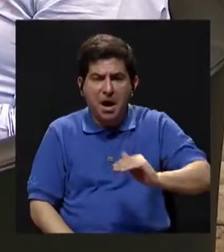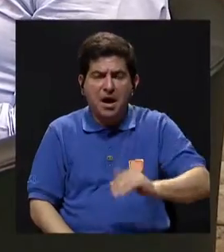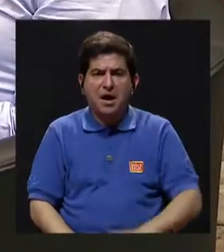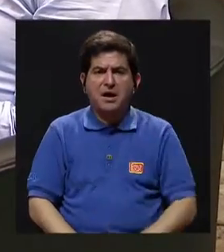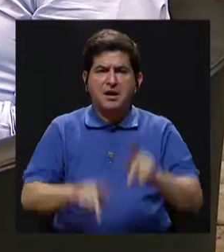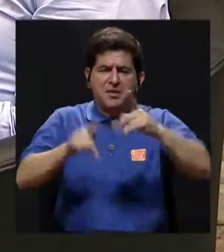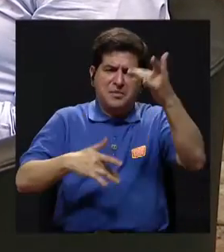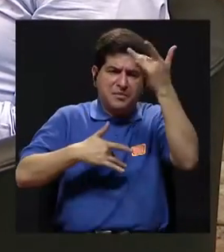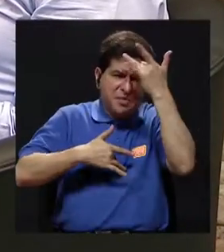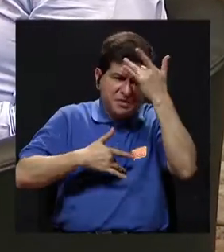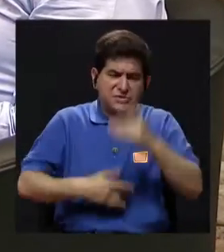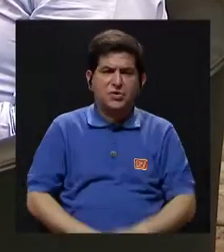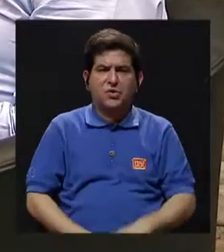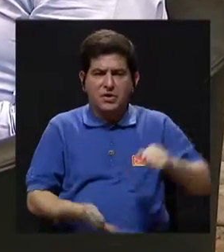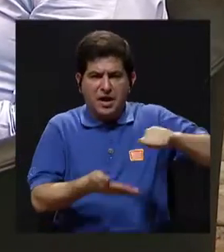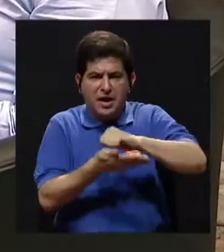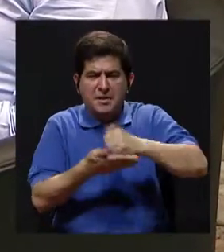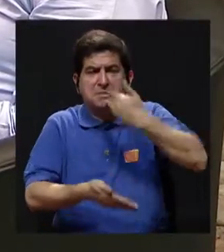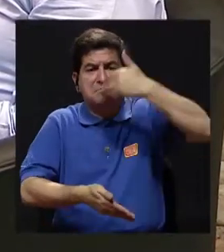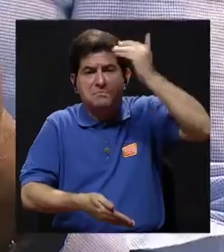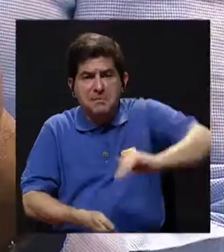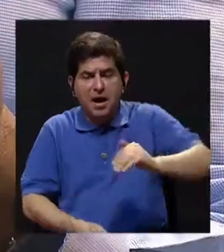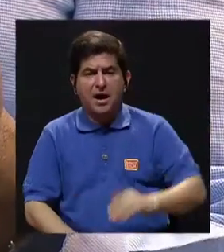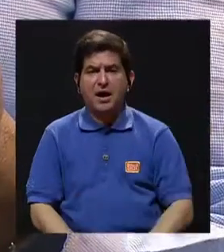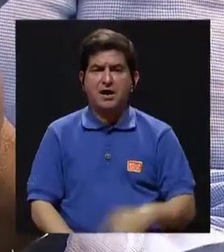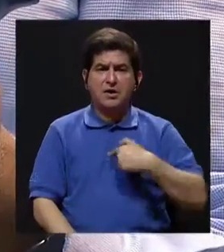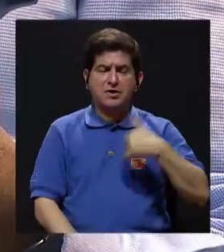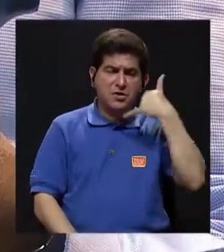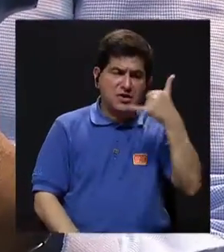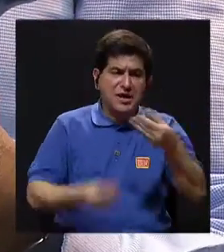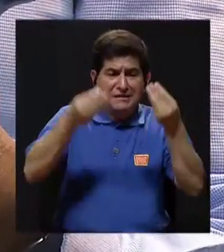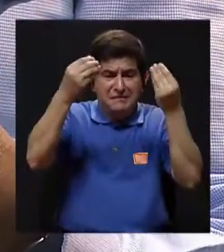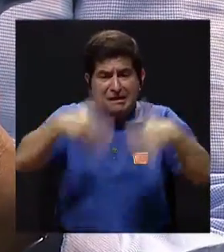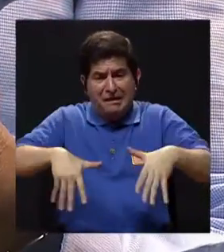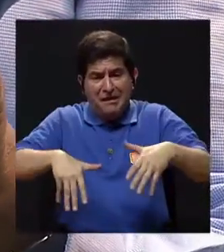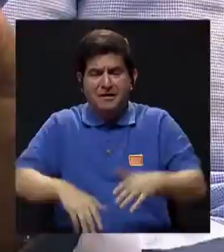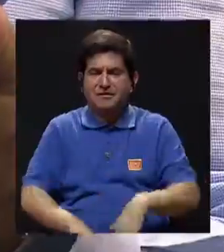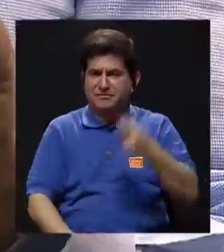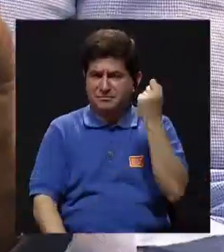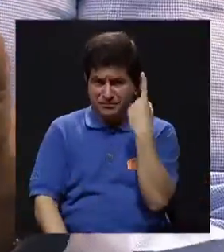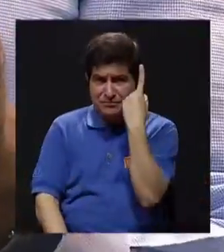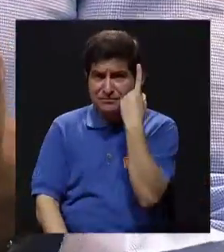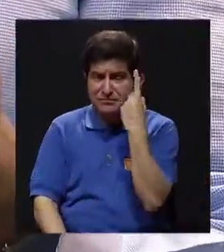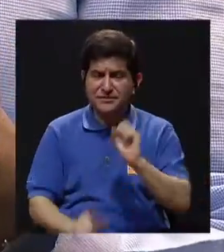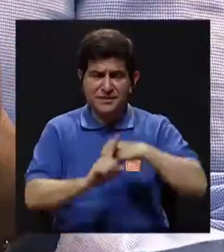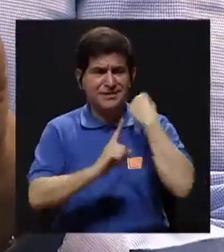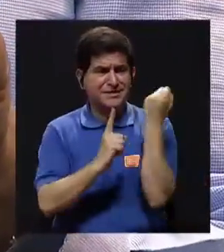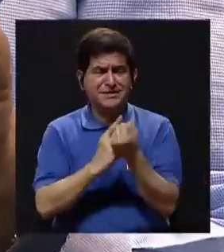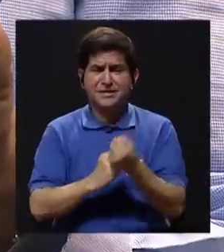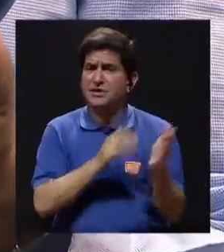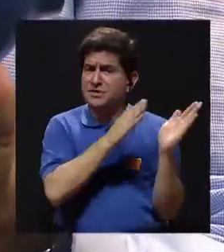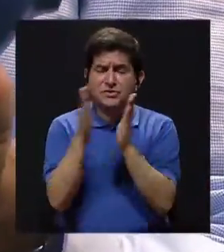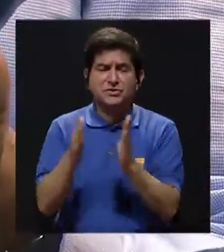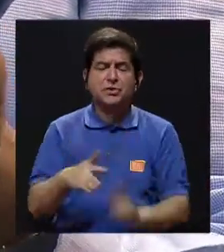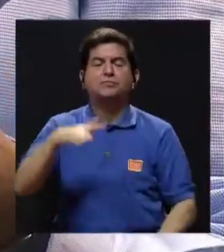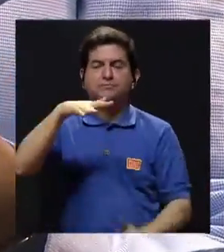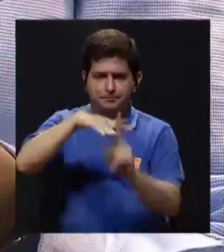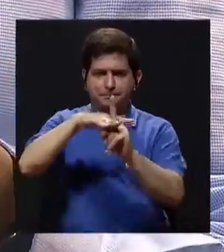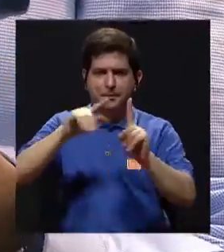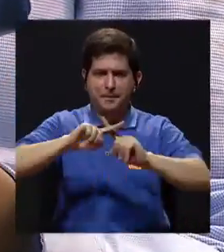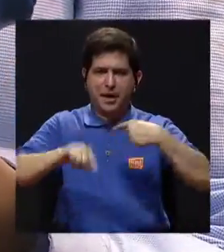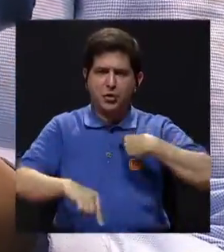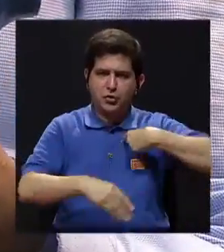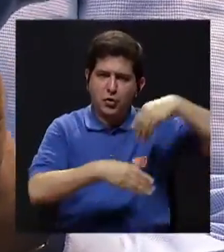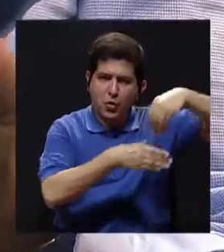alguien, se dañó la plancha, perdí un teléfono. ¿Me explico? O los imprevistos tocan la puerta. Pero si yo